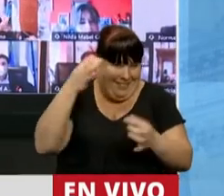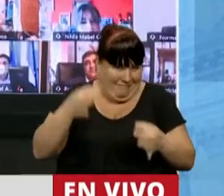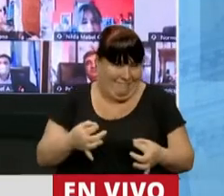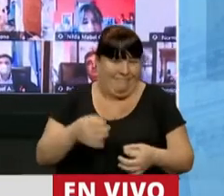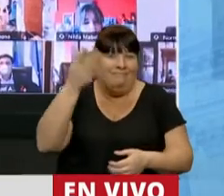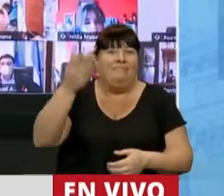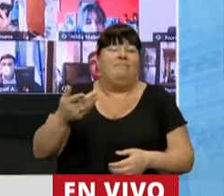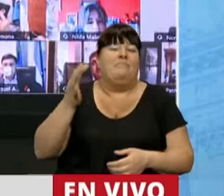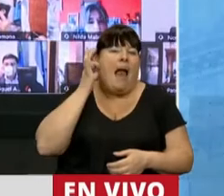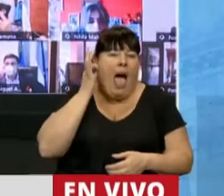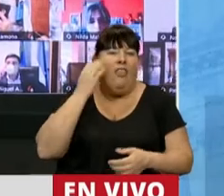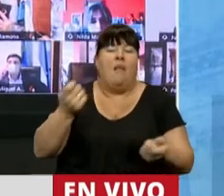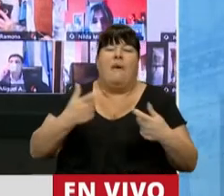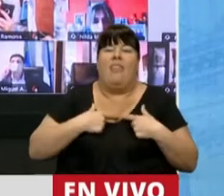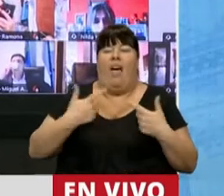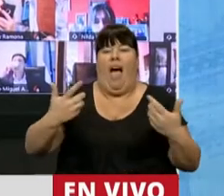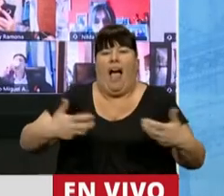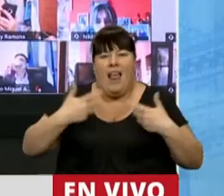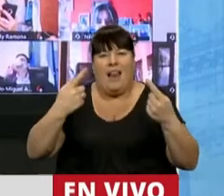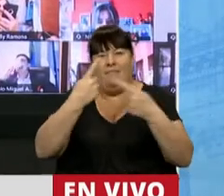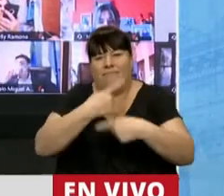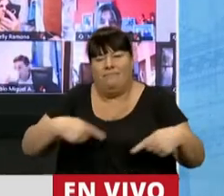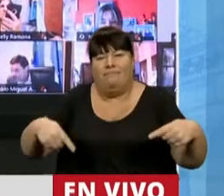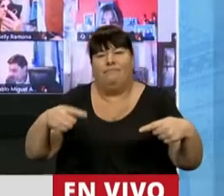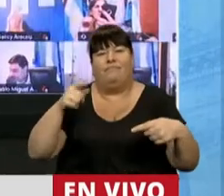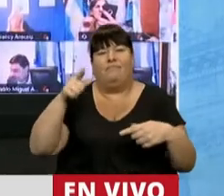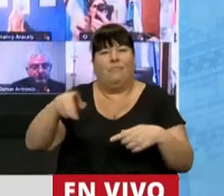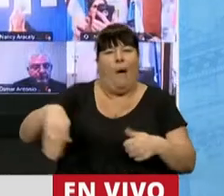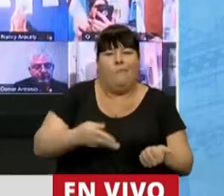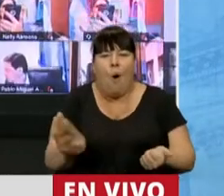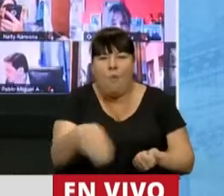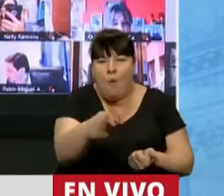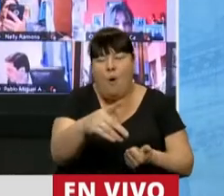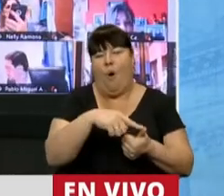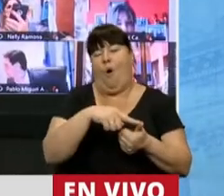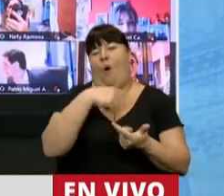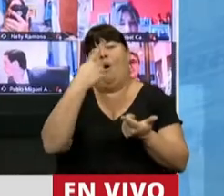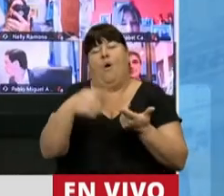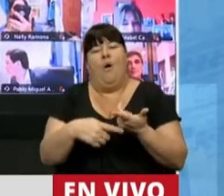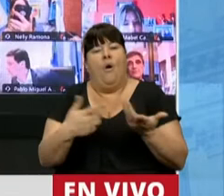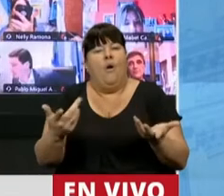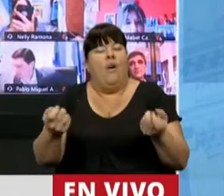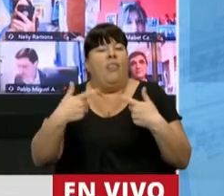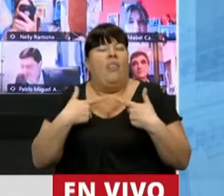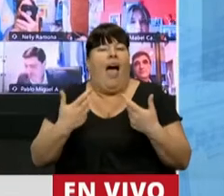nos llenaba, que nos llenó con sus gambetas, con